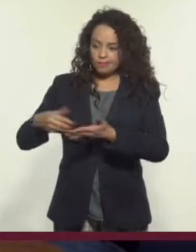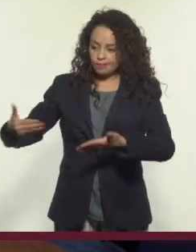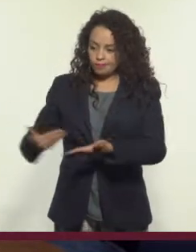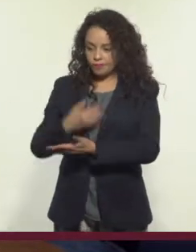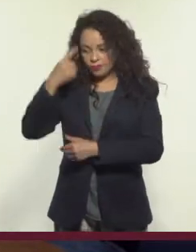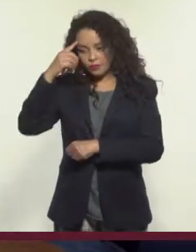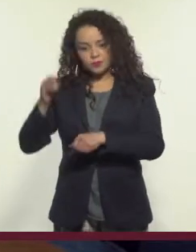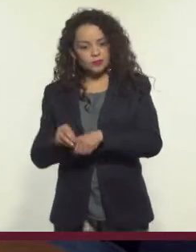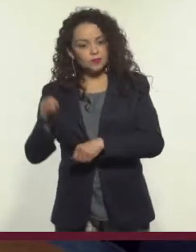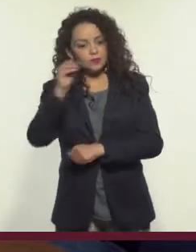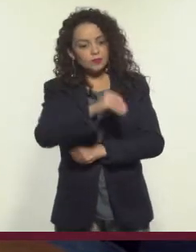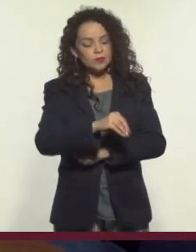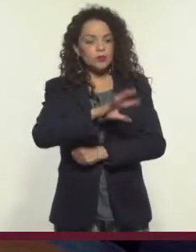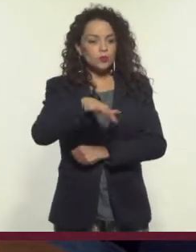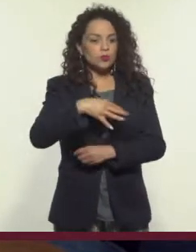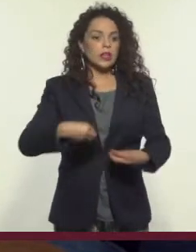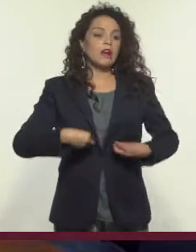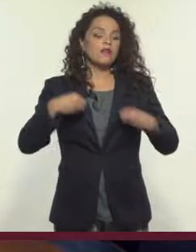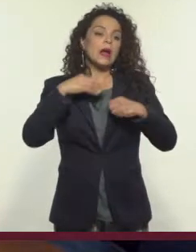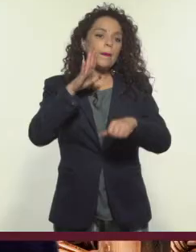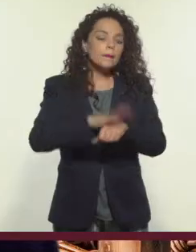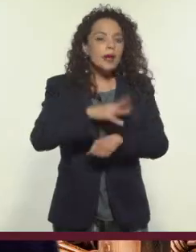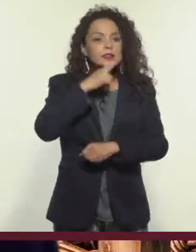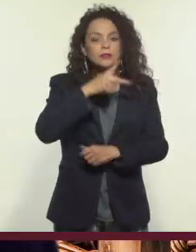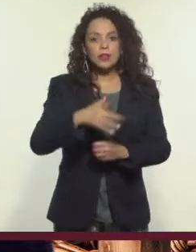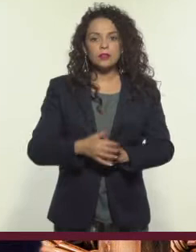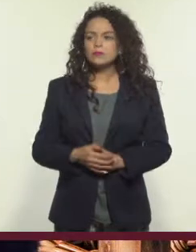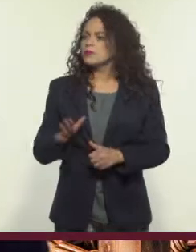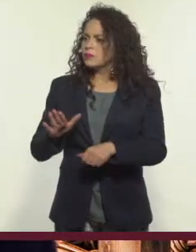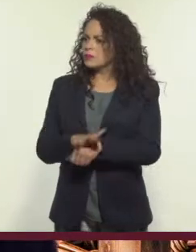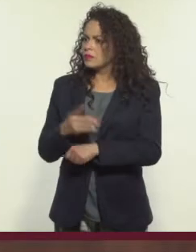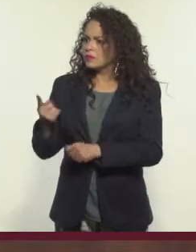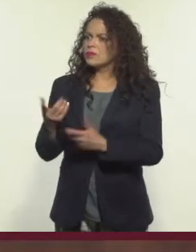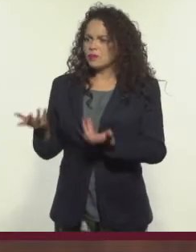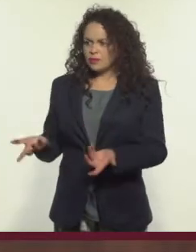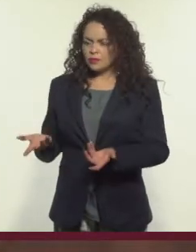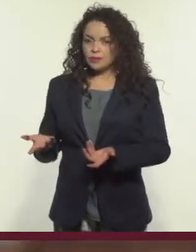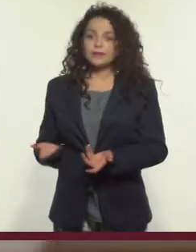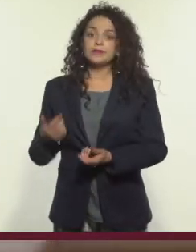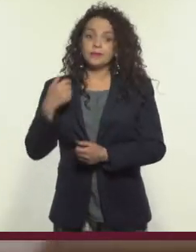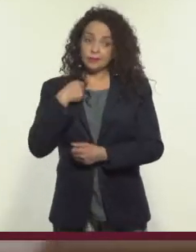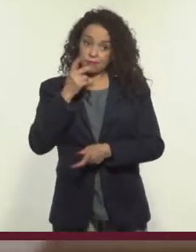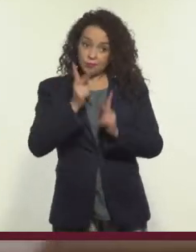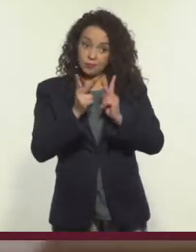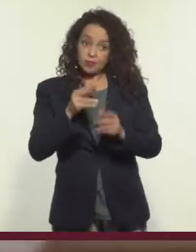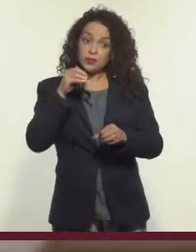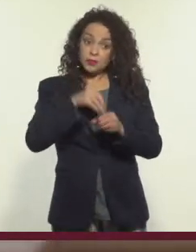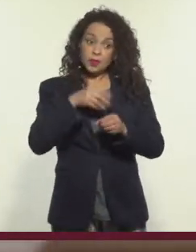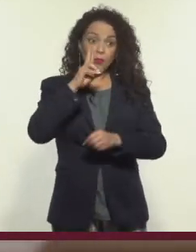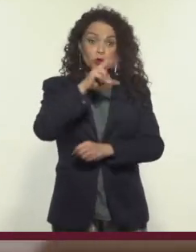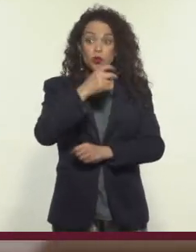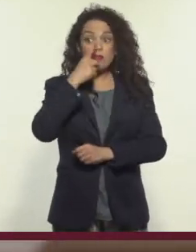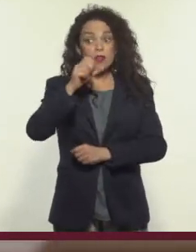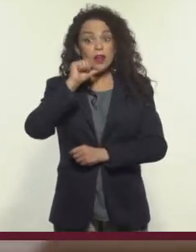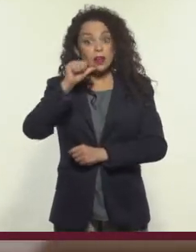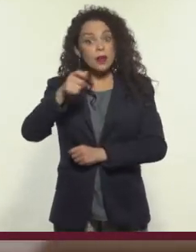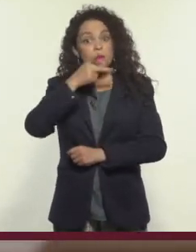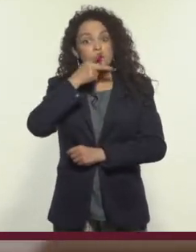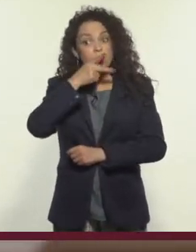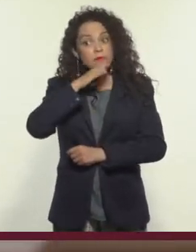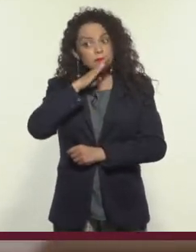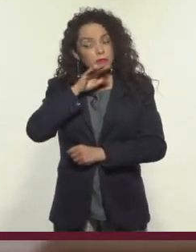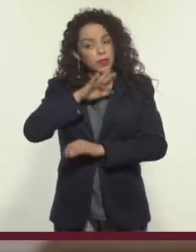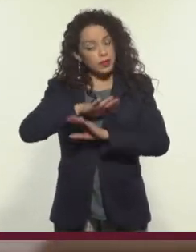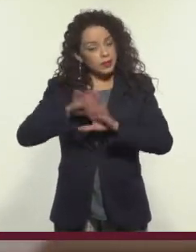origen para buscar una vida mejor. ¿Y eso, mi hijita? Ay, te voy a contar un secreto, pero no le vayas a decir